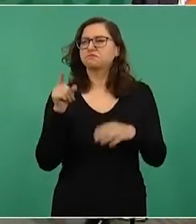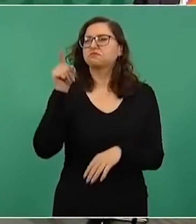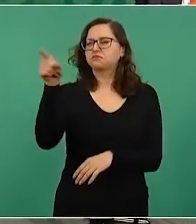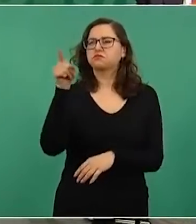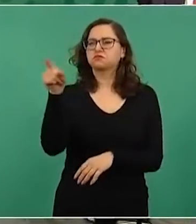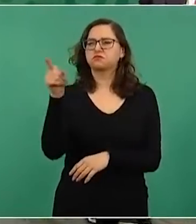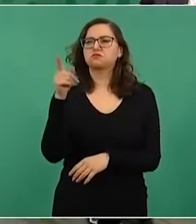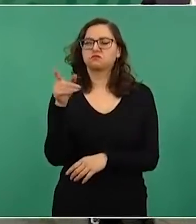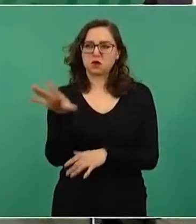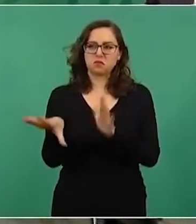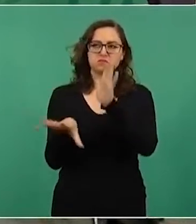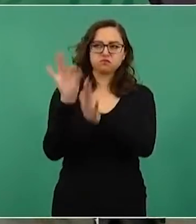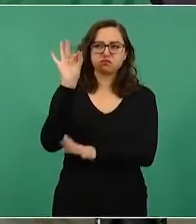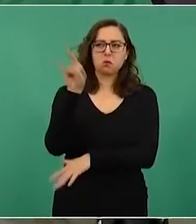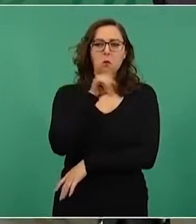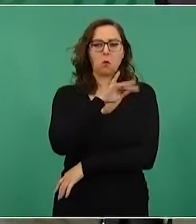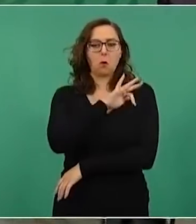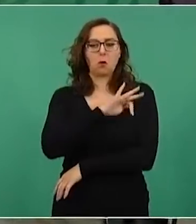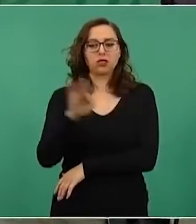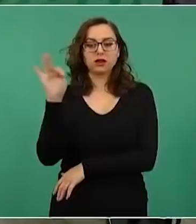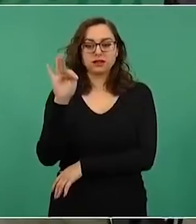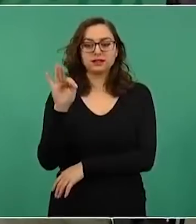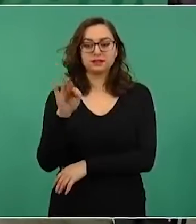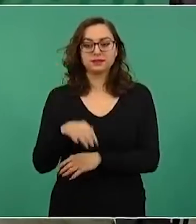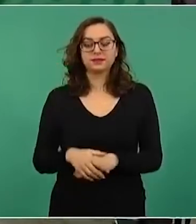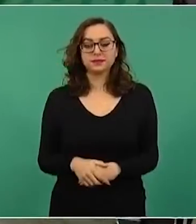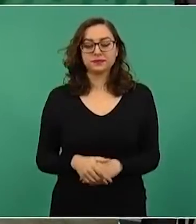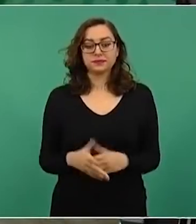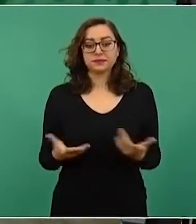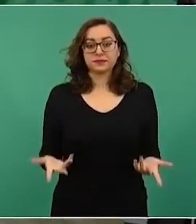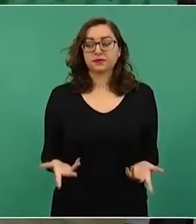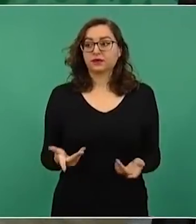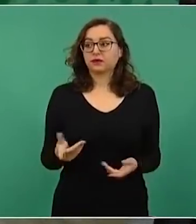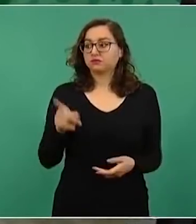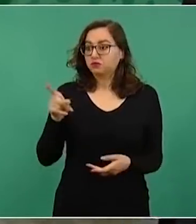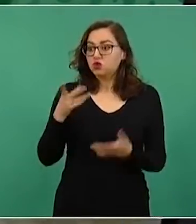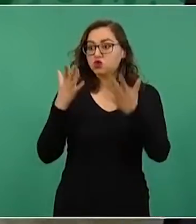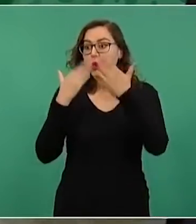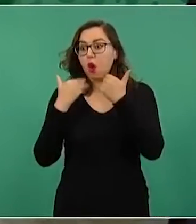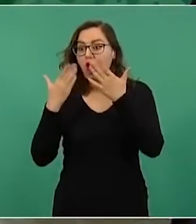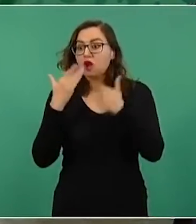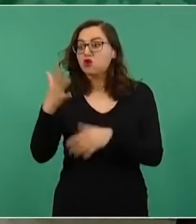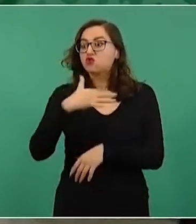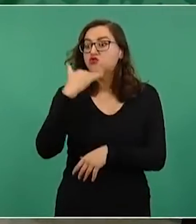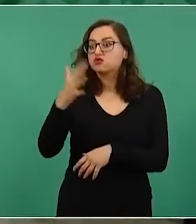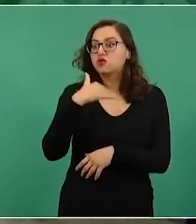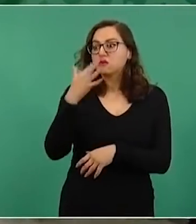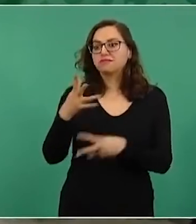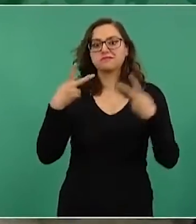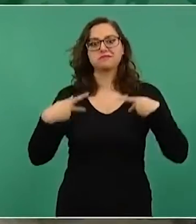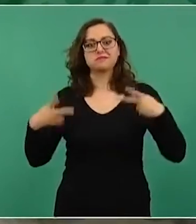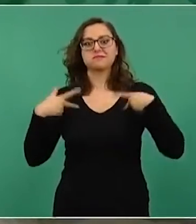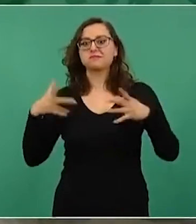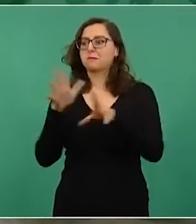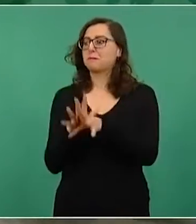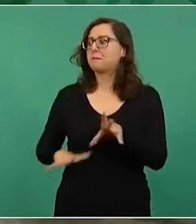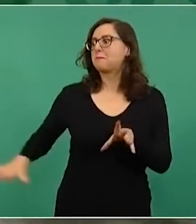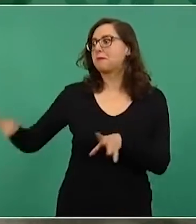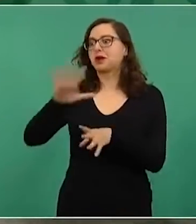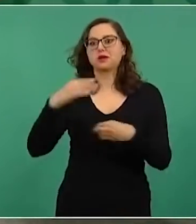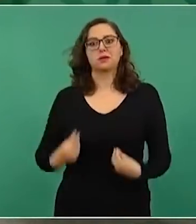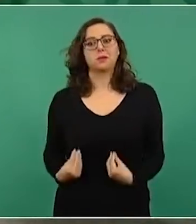con el estado de bienestar, en